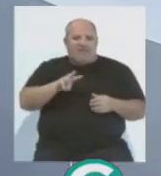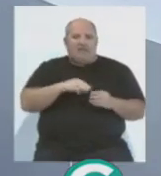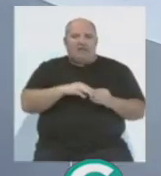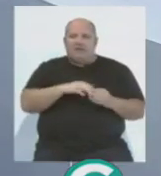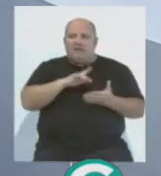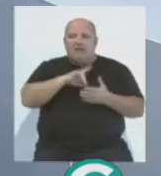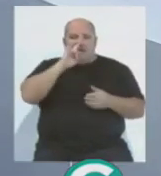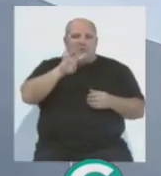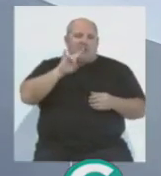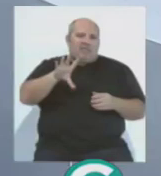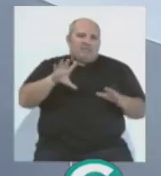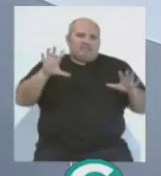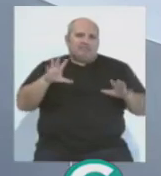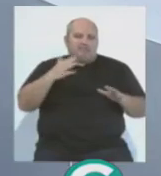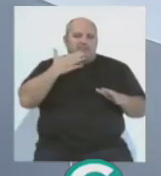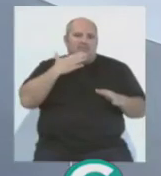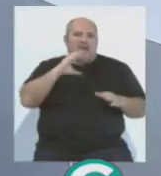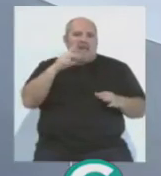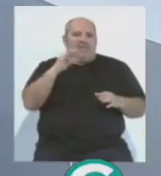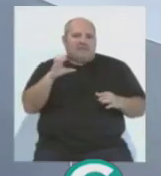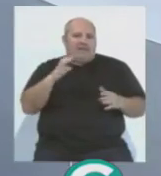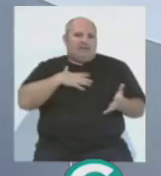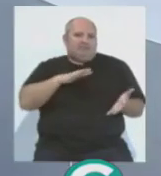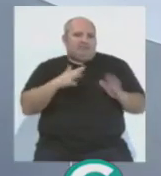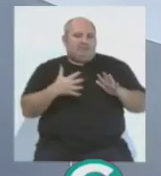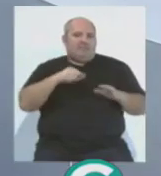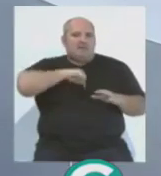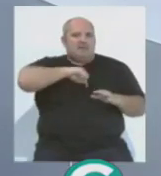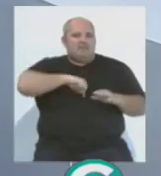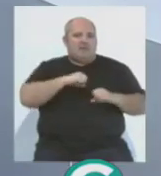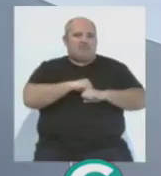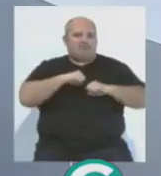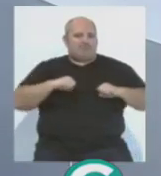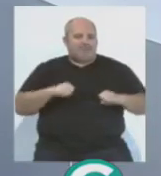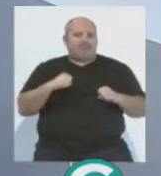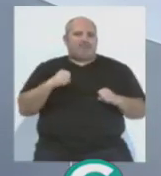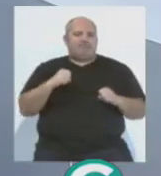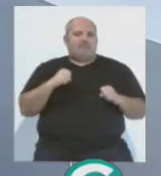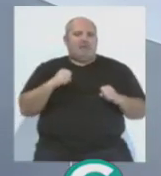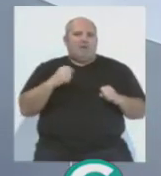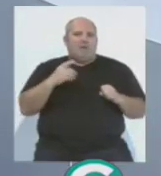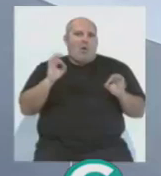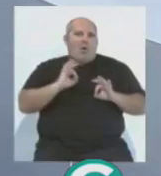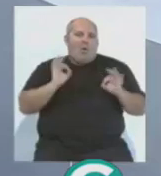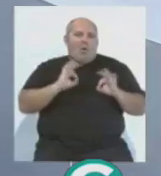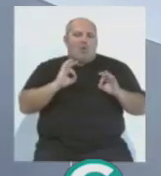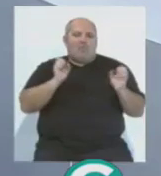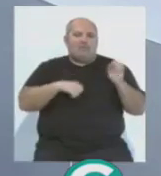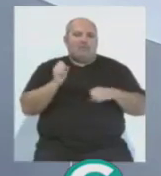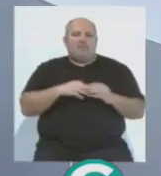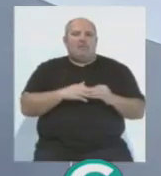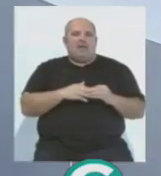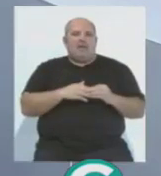porque ya con 14, 15 años empiezan a ser cadetes, ya empiezan ya a sentir más la competitividad o la competición.